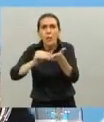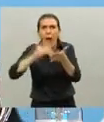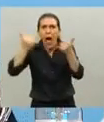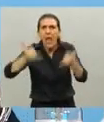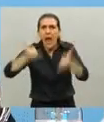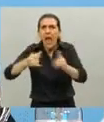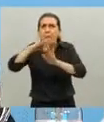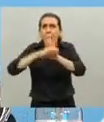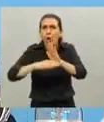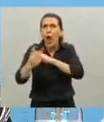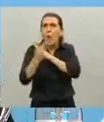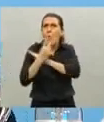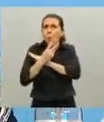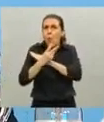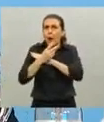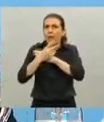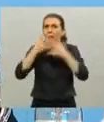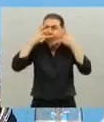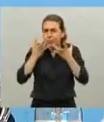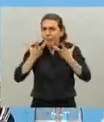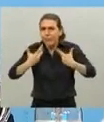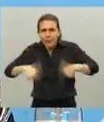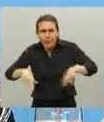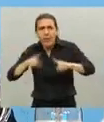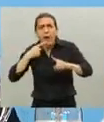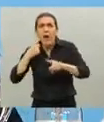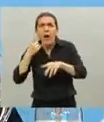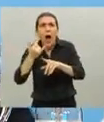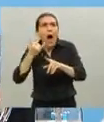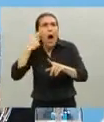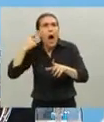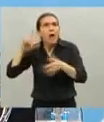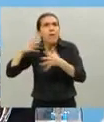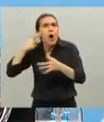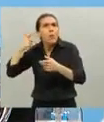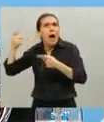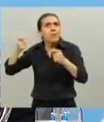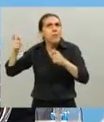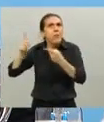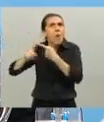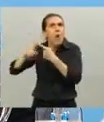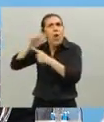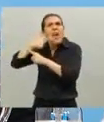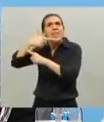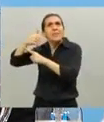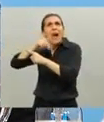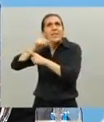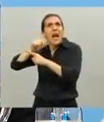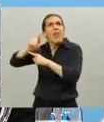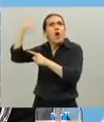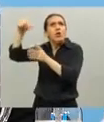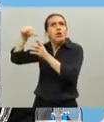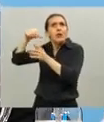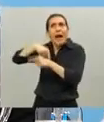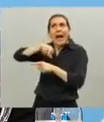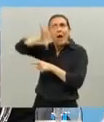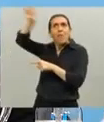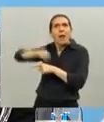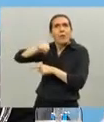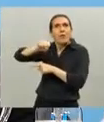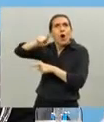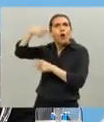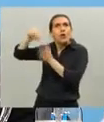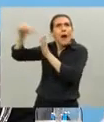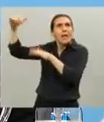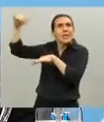con protocolos de cuidado que han negociado con ESMATA y que han traído del exterior allí la experiencia sirve de